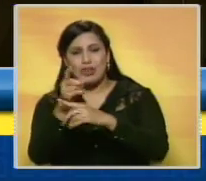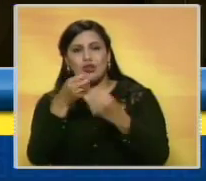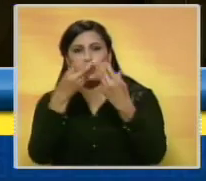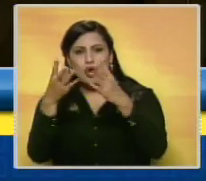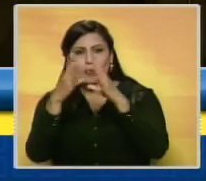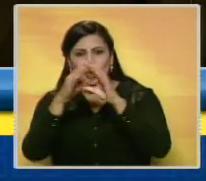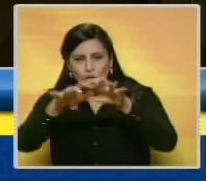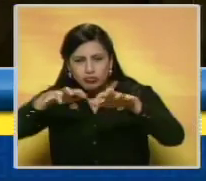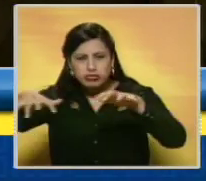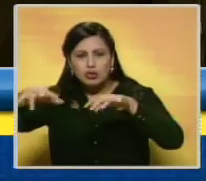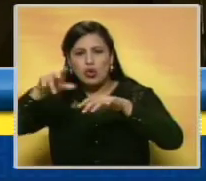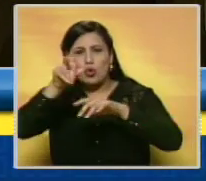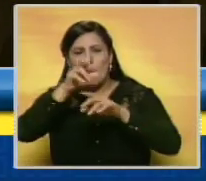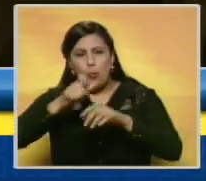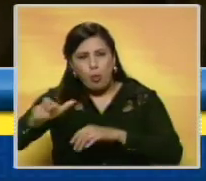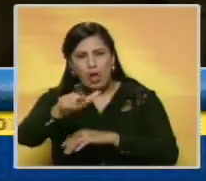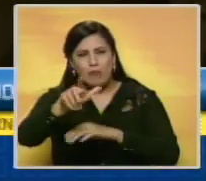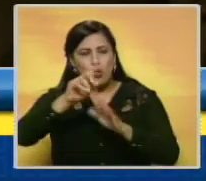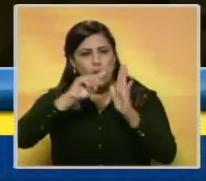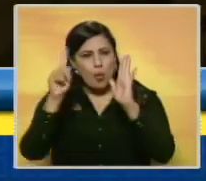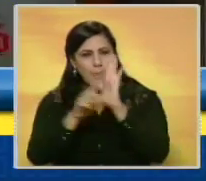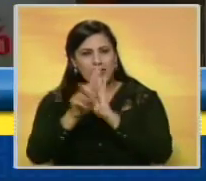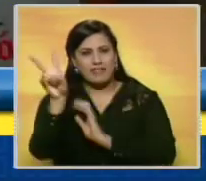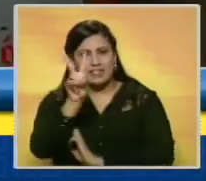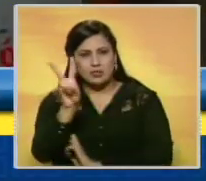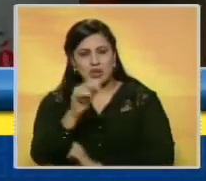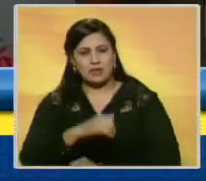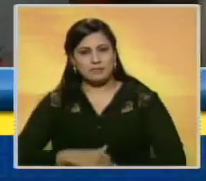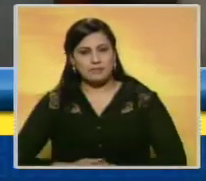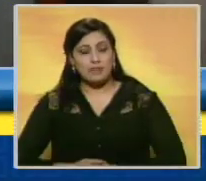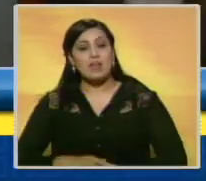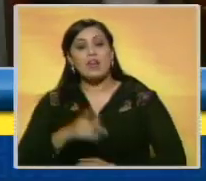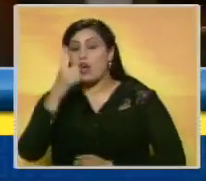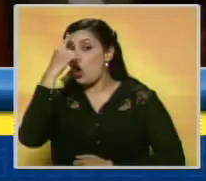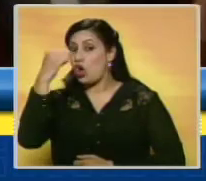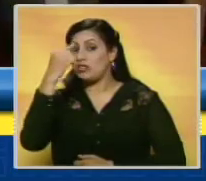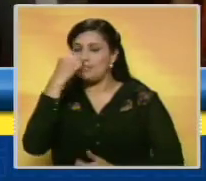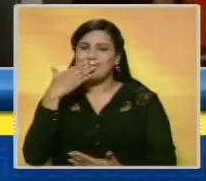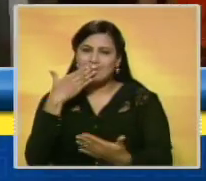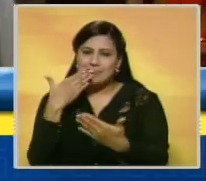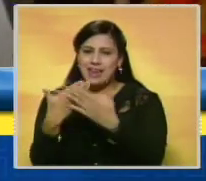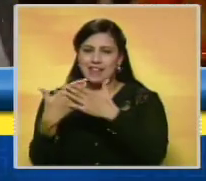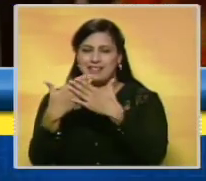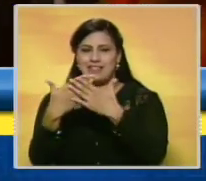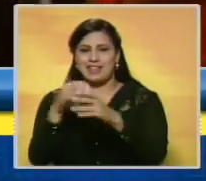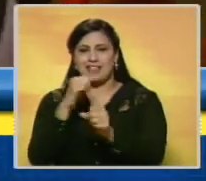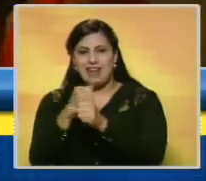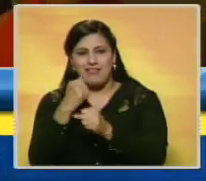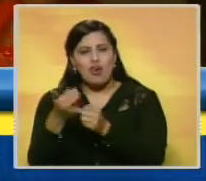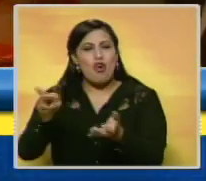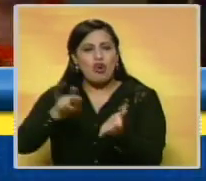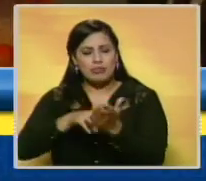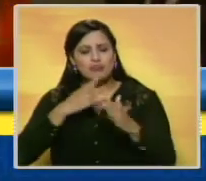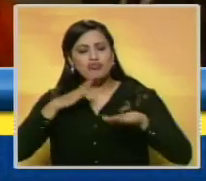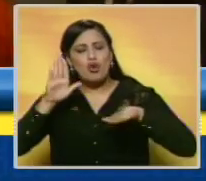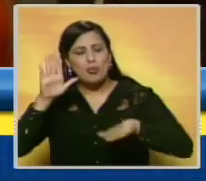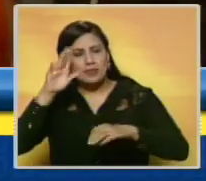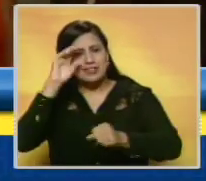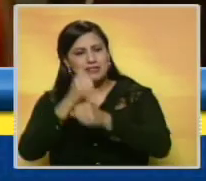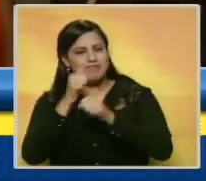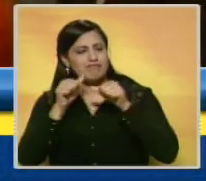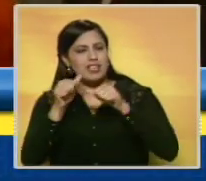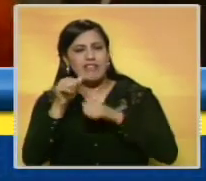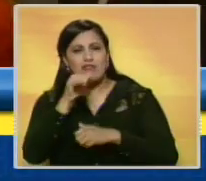llega a todas las masas populares en toda Venezuela. José Manuel Dopazo agradeció el reconocimiento y reiteró su compromiso de continuar